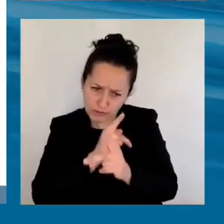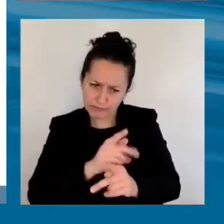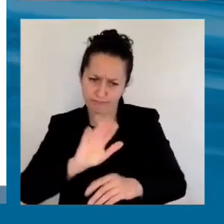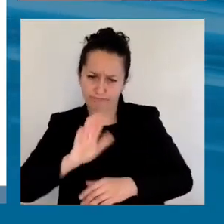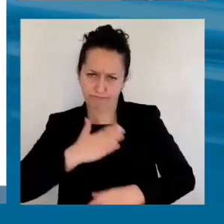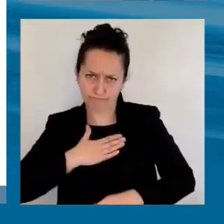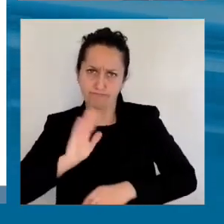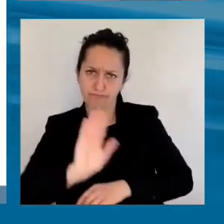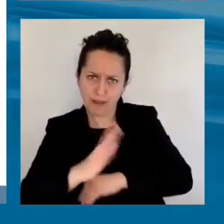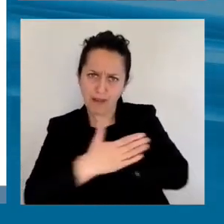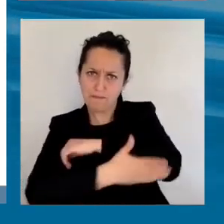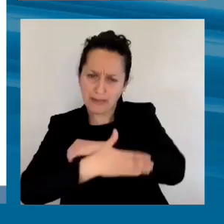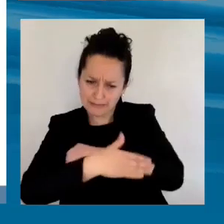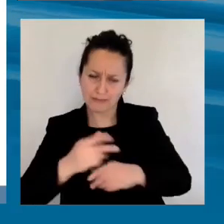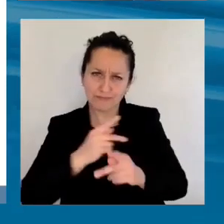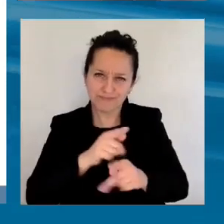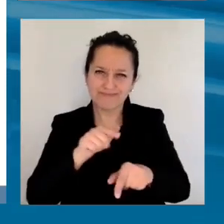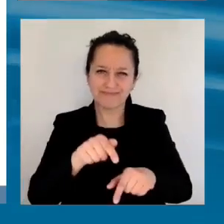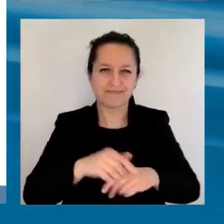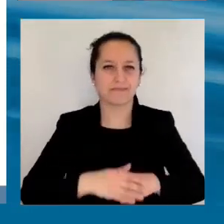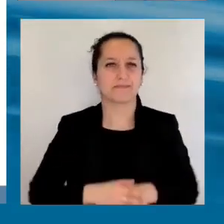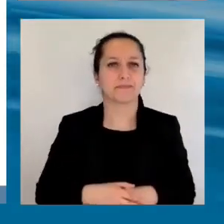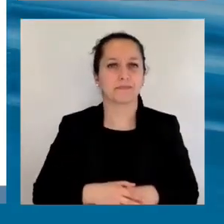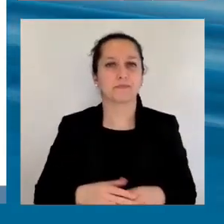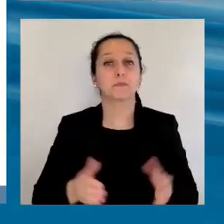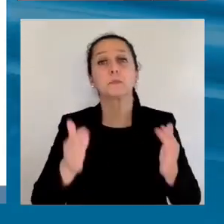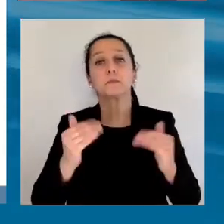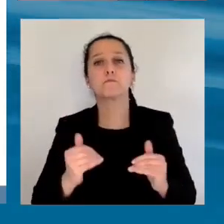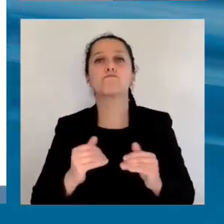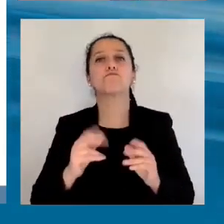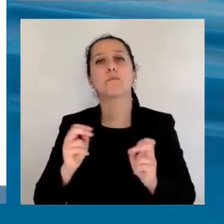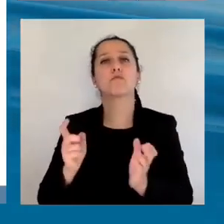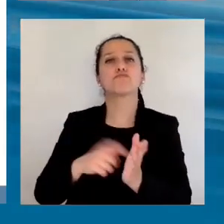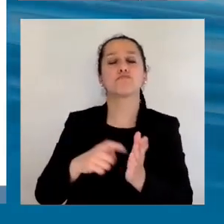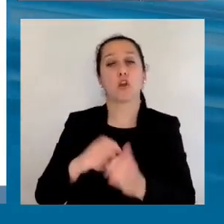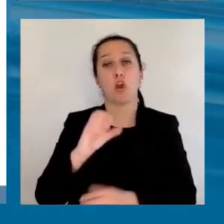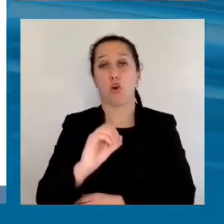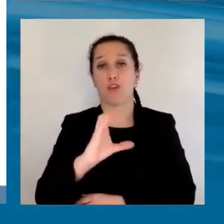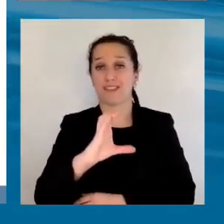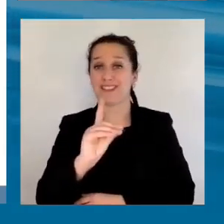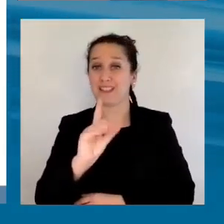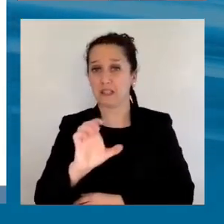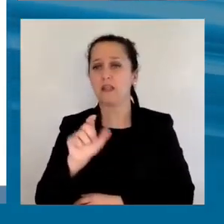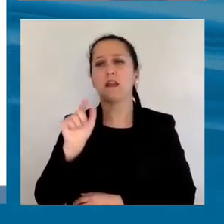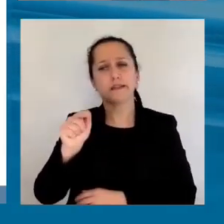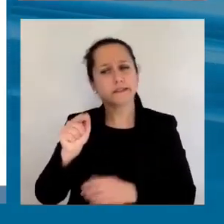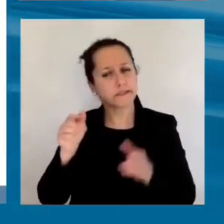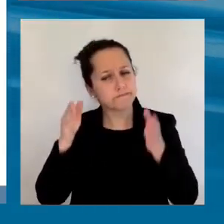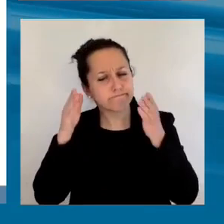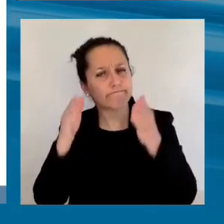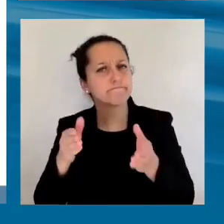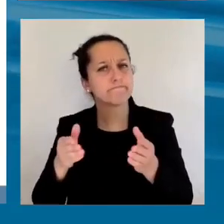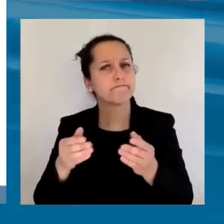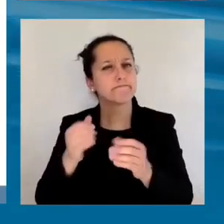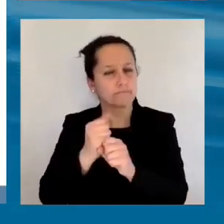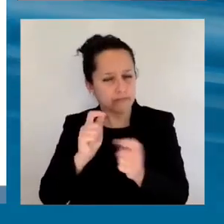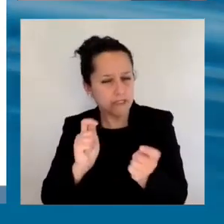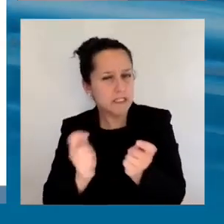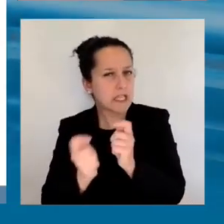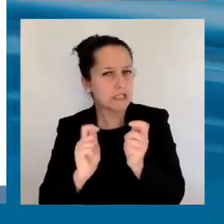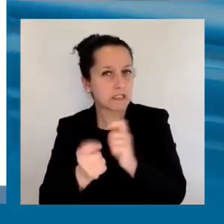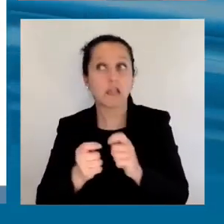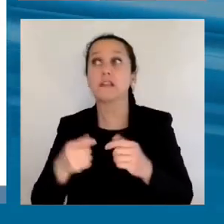reforma de las reglas de la tributación corporativa. Alrededor de la OCDE ha habido todo un ejercicio muy importante. Ahora en el G20 se está